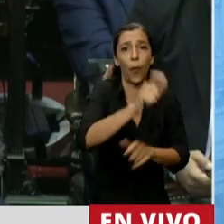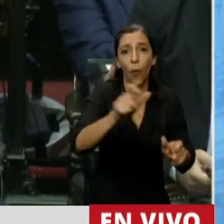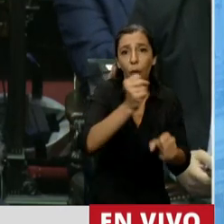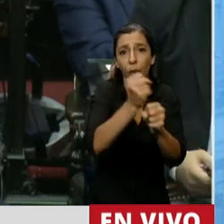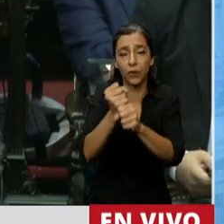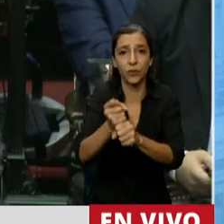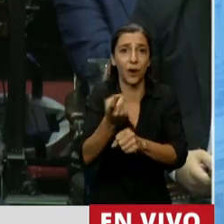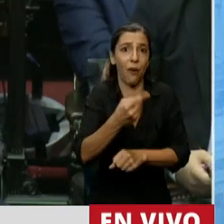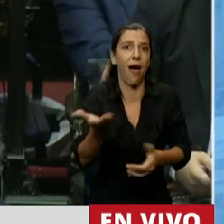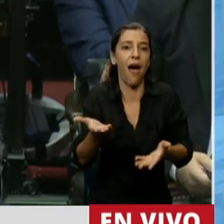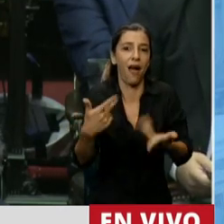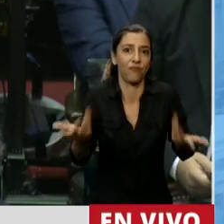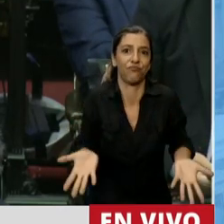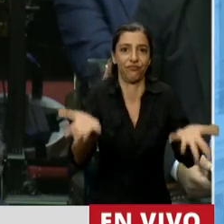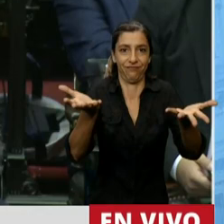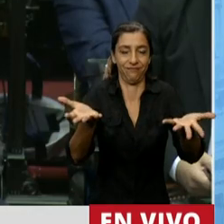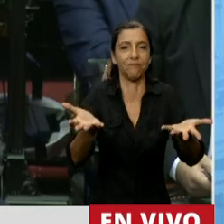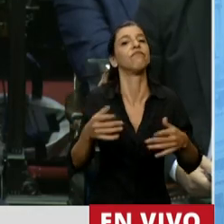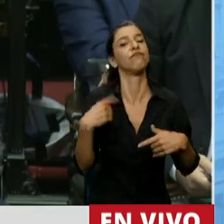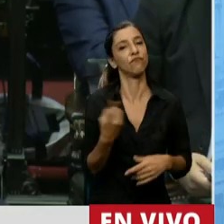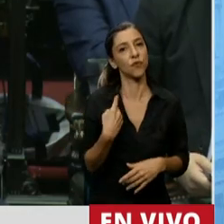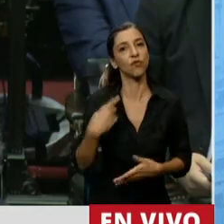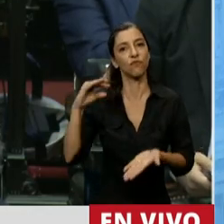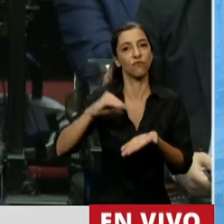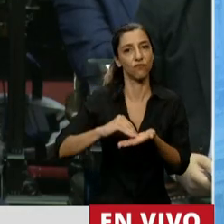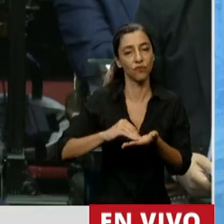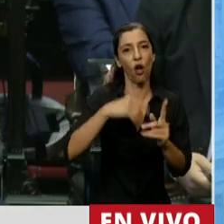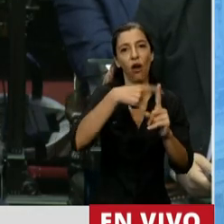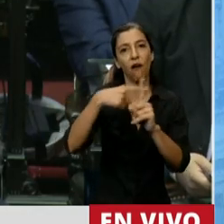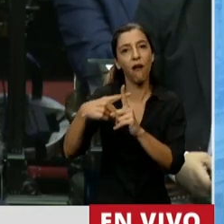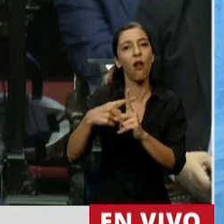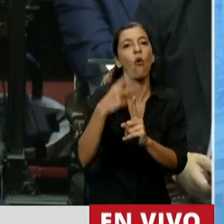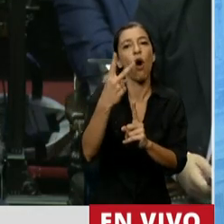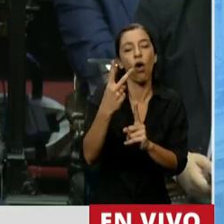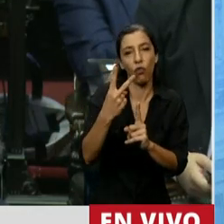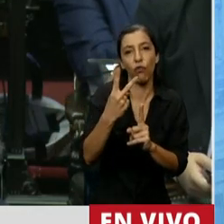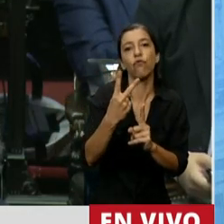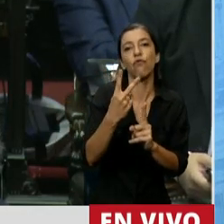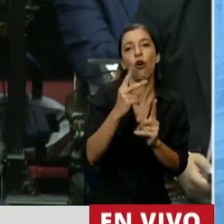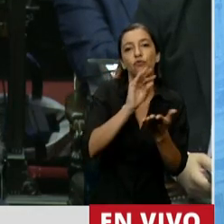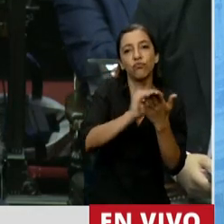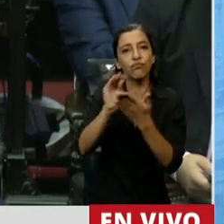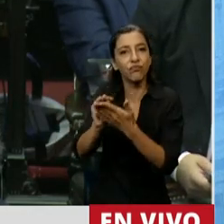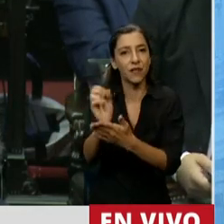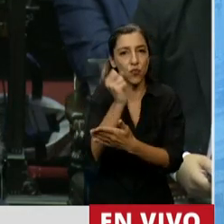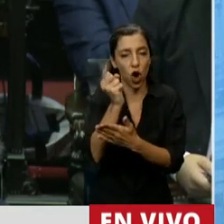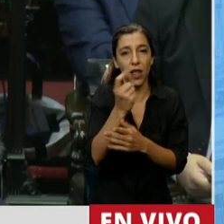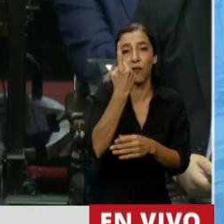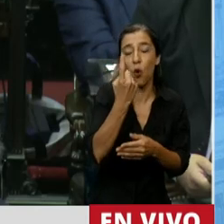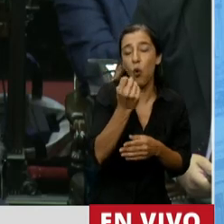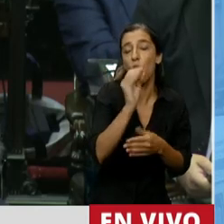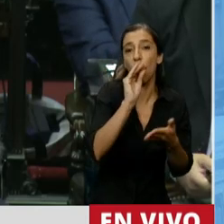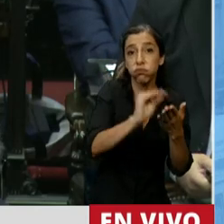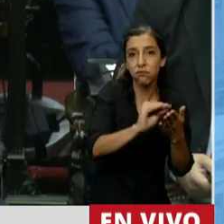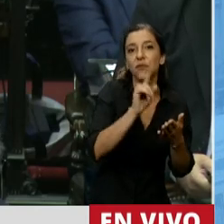vinculamos la fórmula con dos variables esenciales. Por un lado, los salarios de los trabajadores en